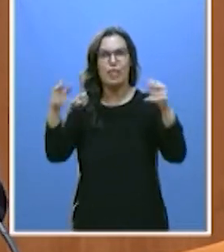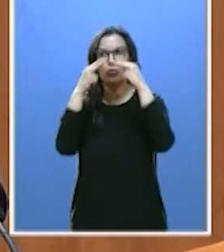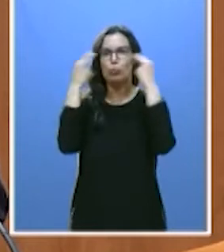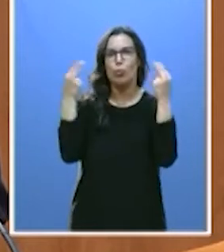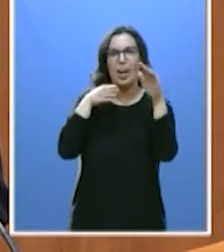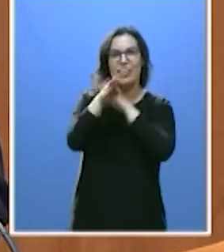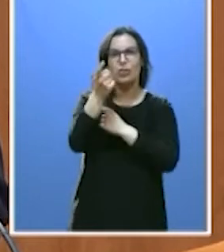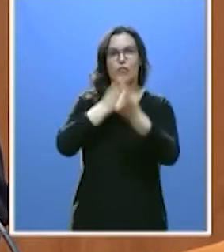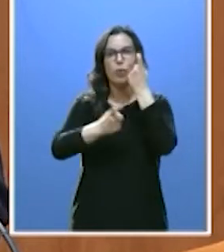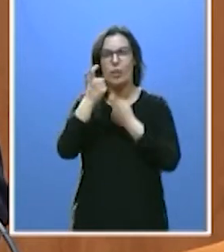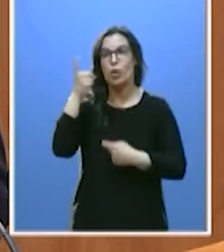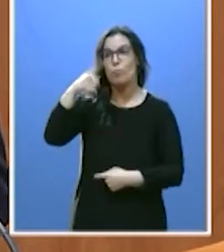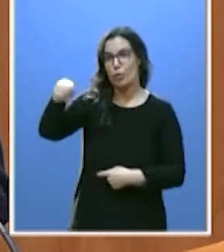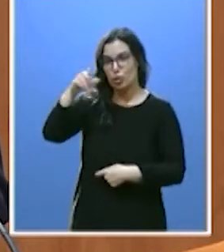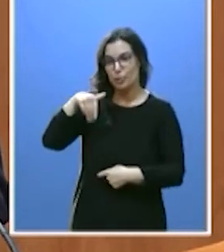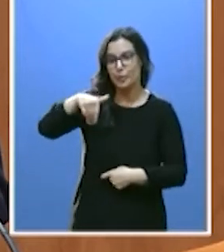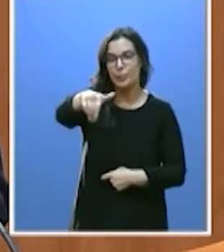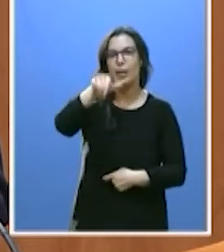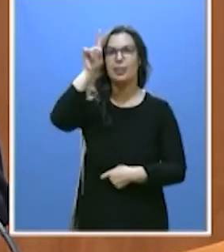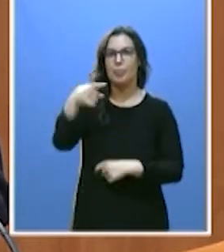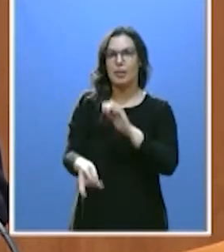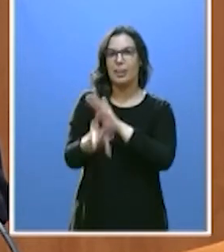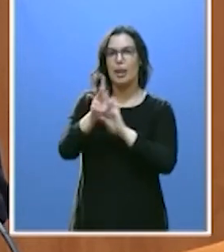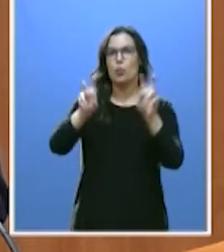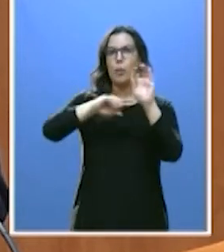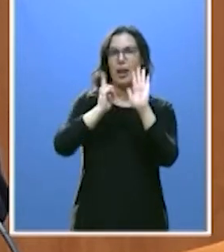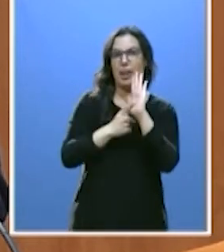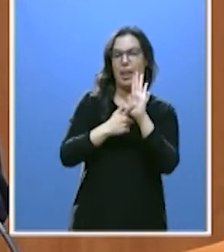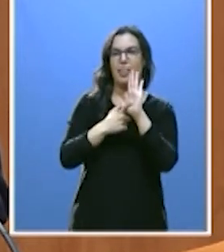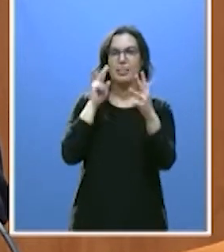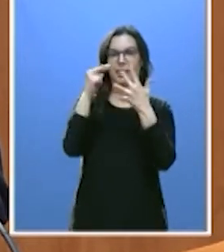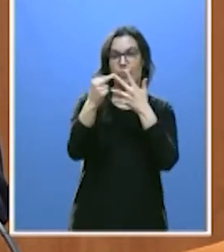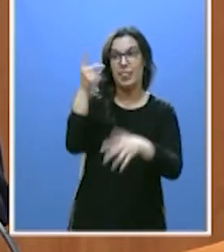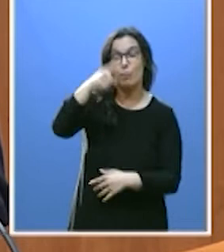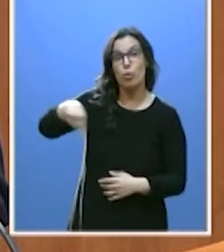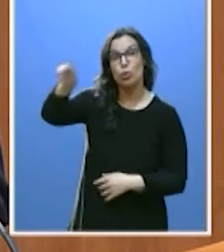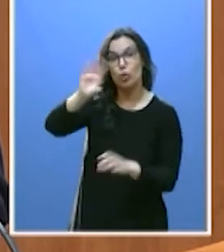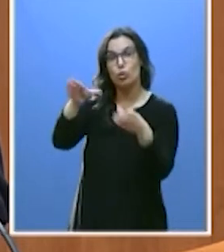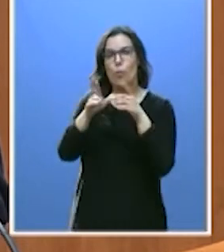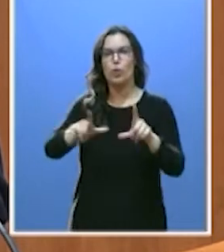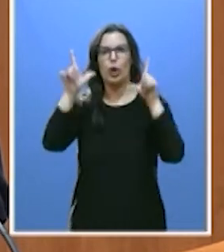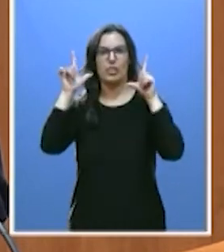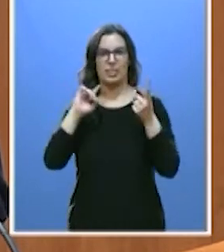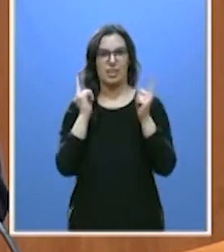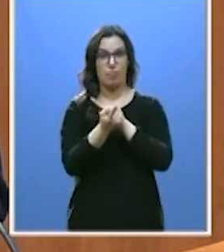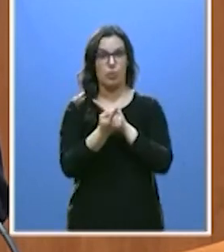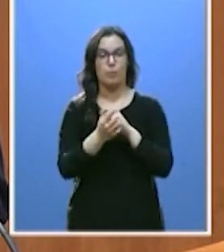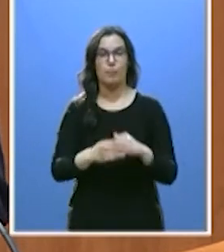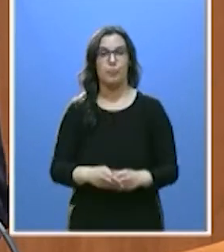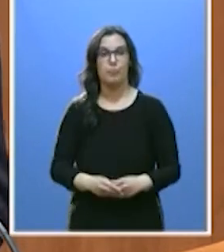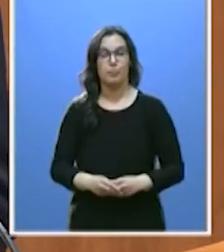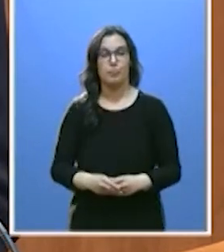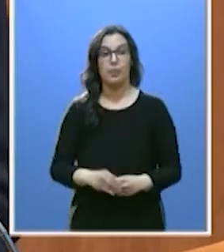Sois vosotros los que vais a traer una nueva ley de transparencia. Sois vosotros los protagonistas de este cambio. Es verdad